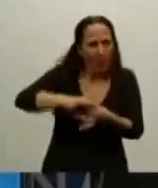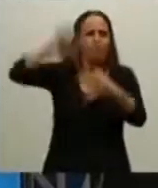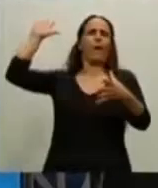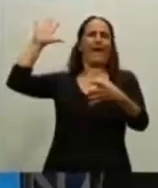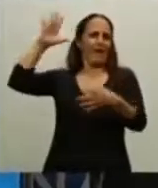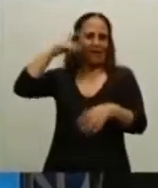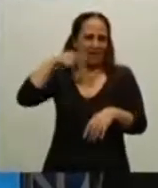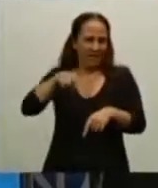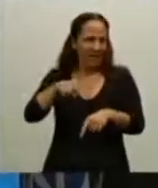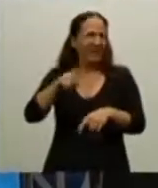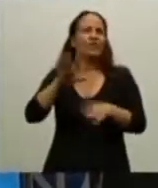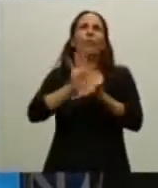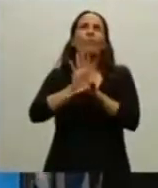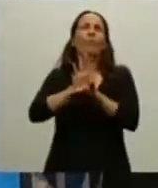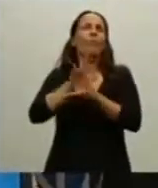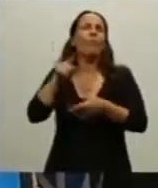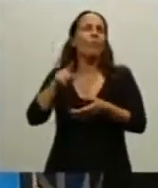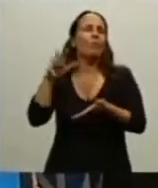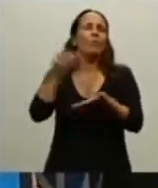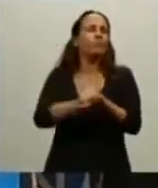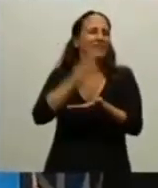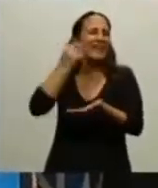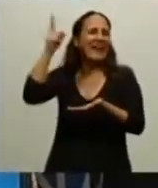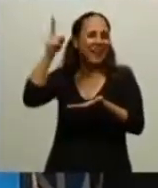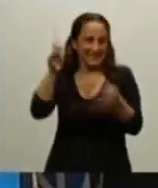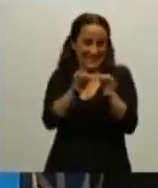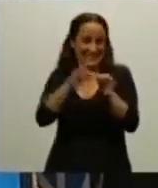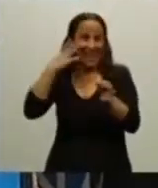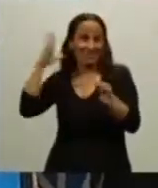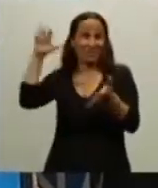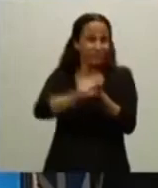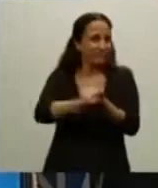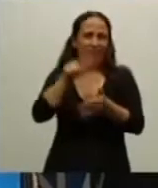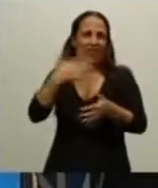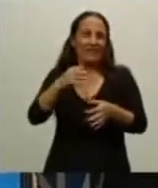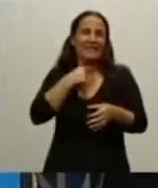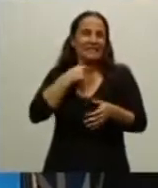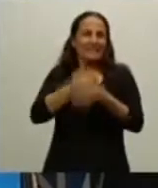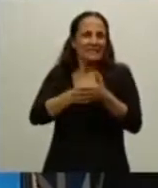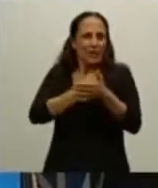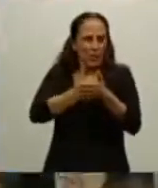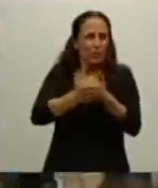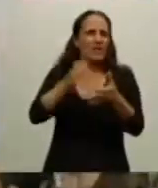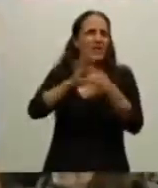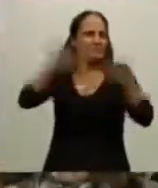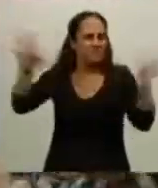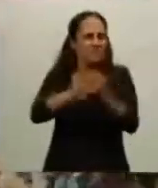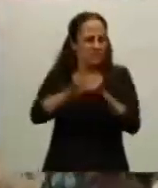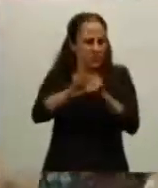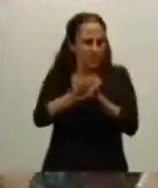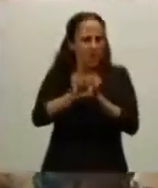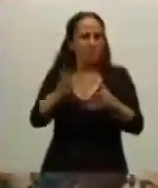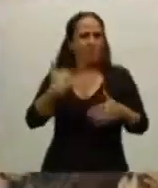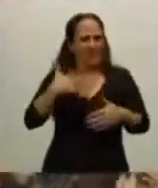el del colonialismo inglés sobre nuestras islas Malvinas. Adelante, argentinos,